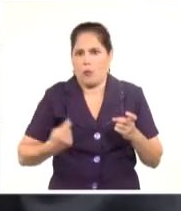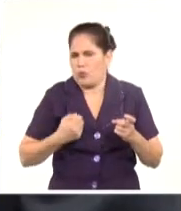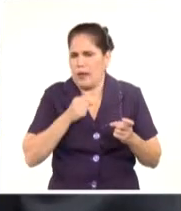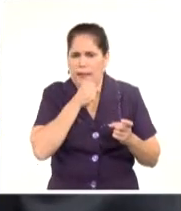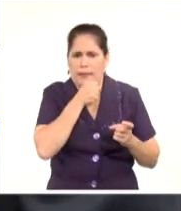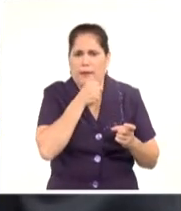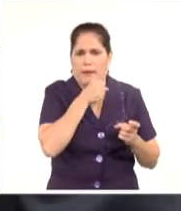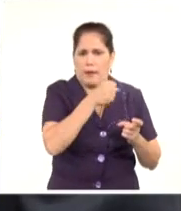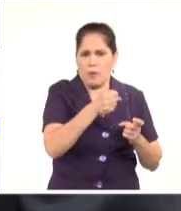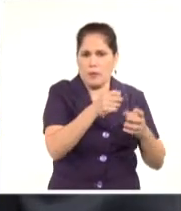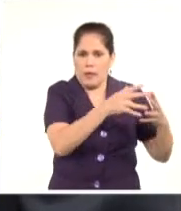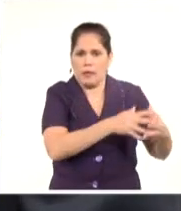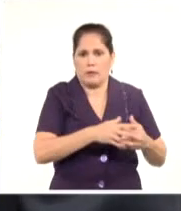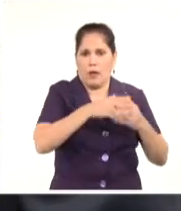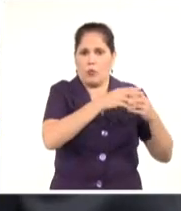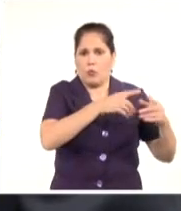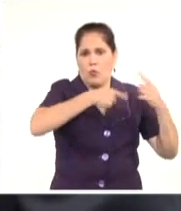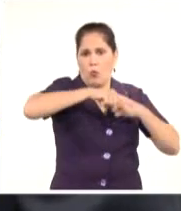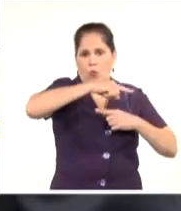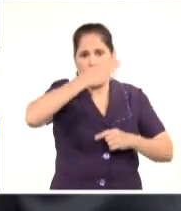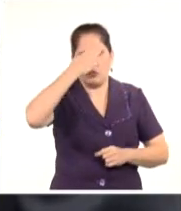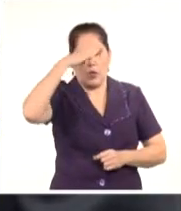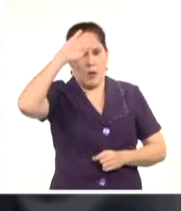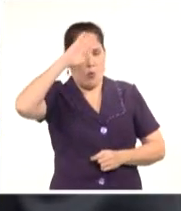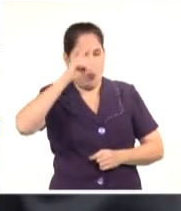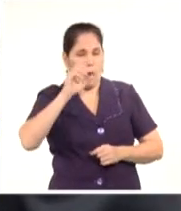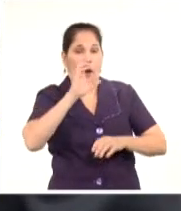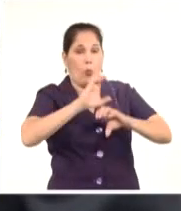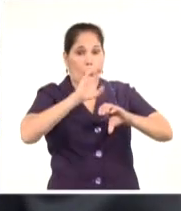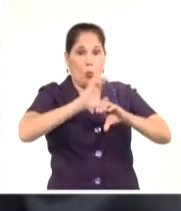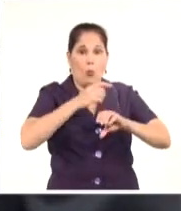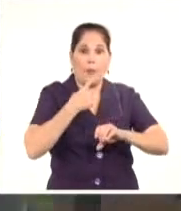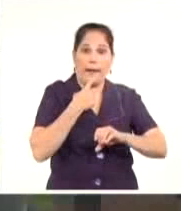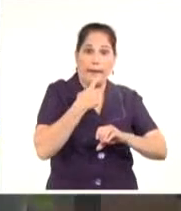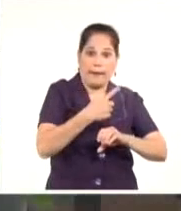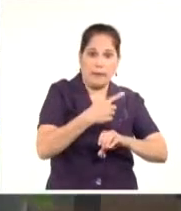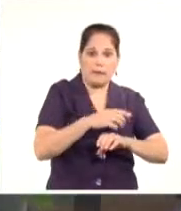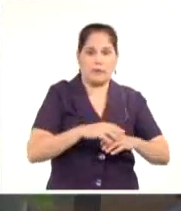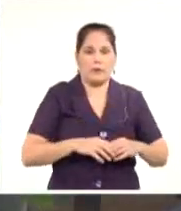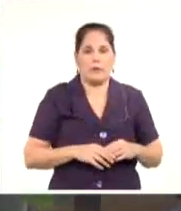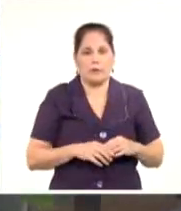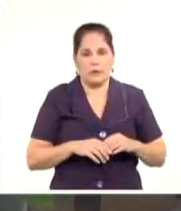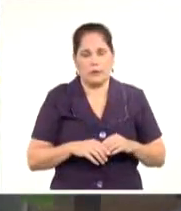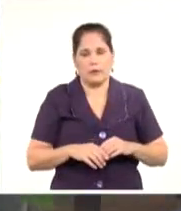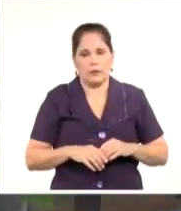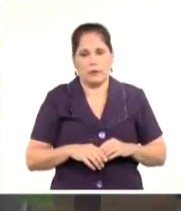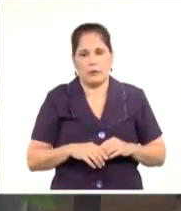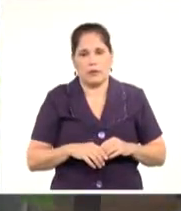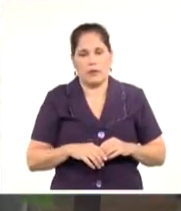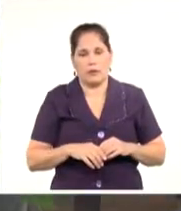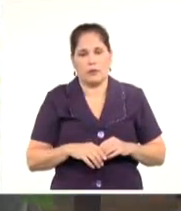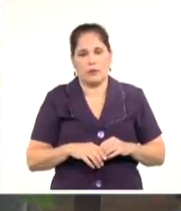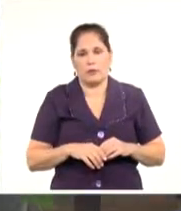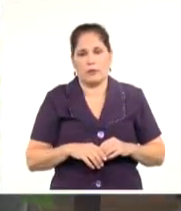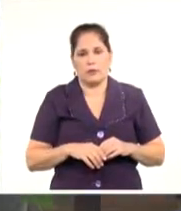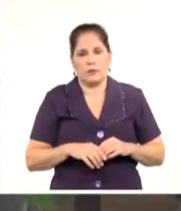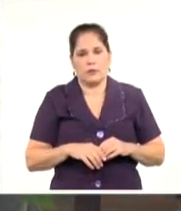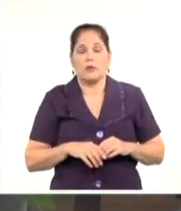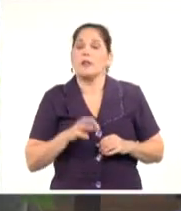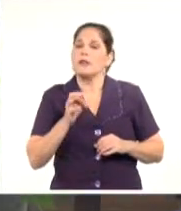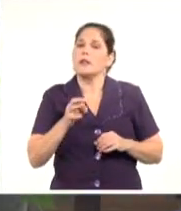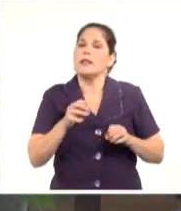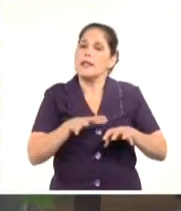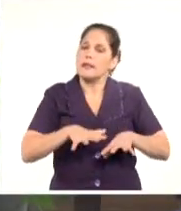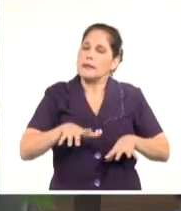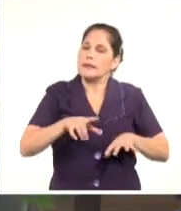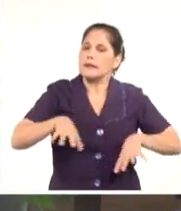en la novena cumbre de las Américas con relación a la exclusión de Cuba de esa cumbre. Y de igual manera agradecemos los pronunciamientos que usted ha hecho tanto